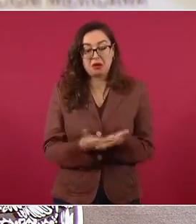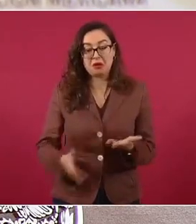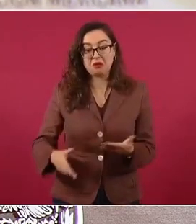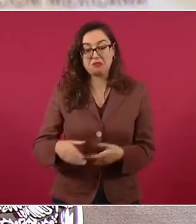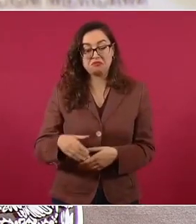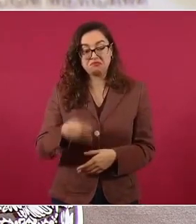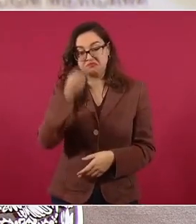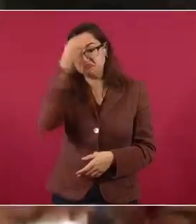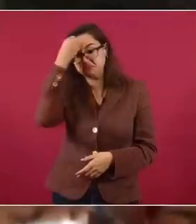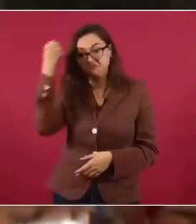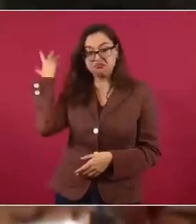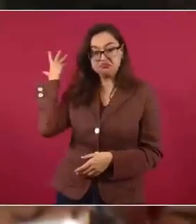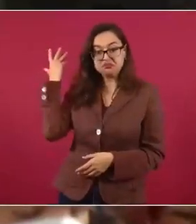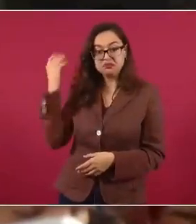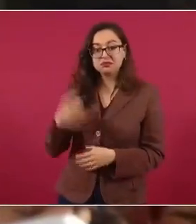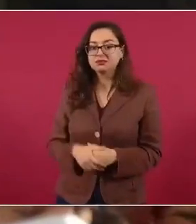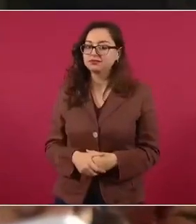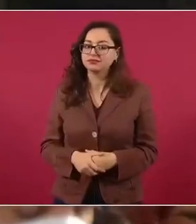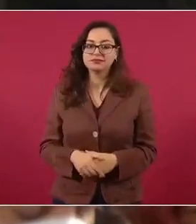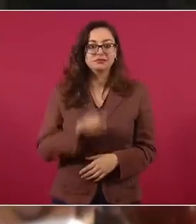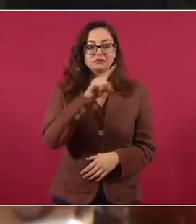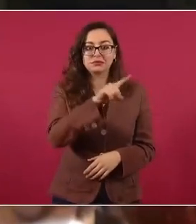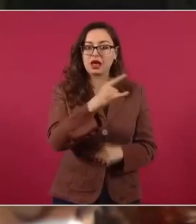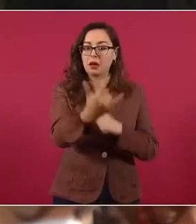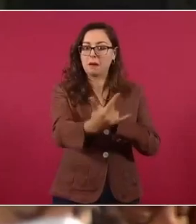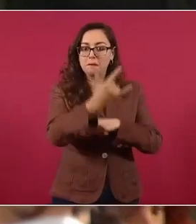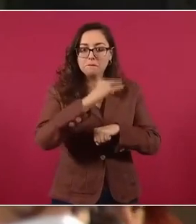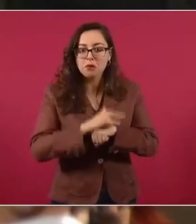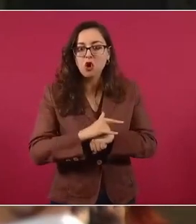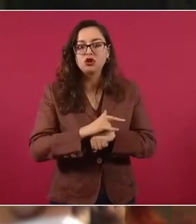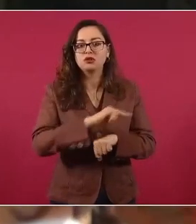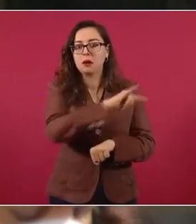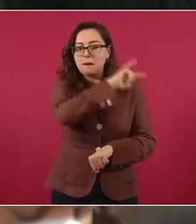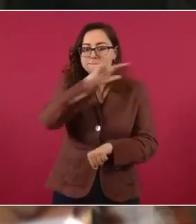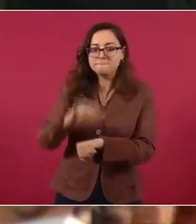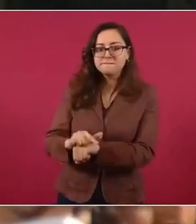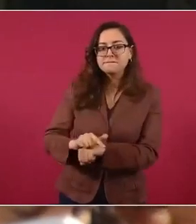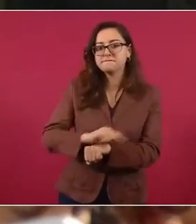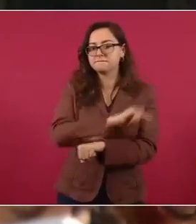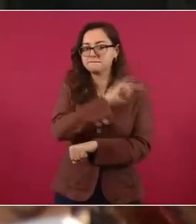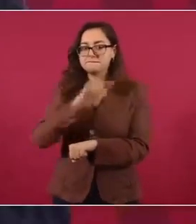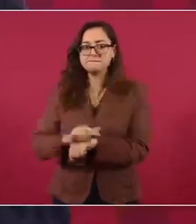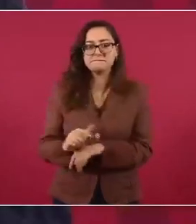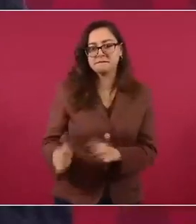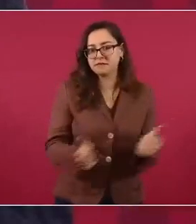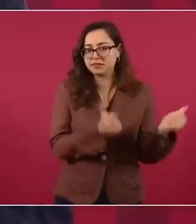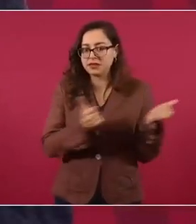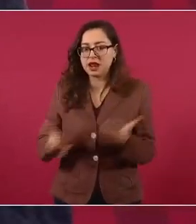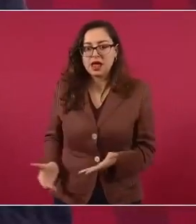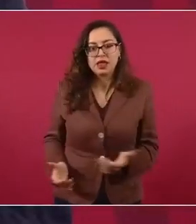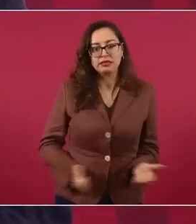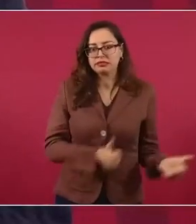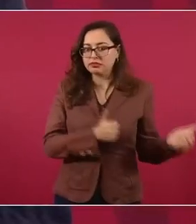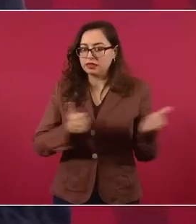aviones con productos de China. También